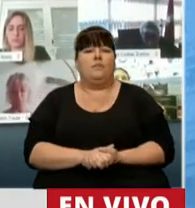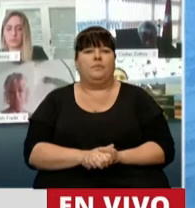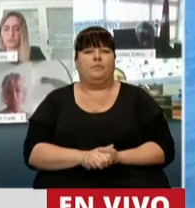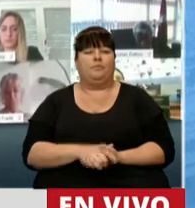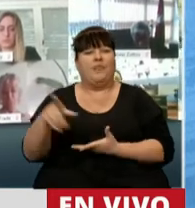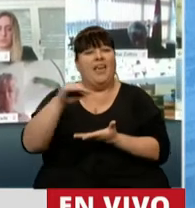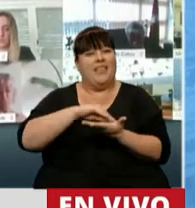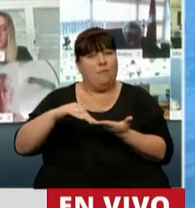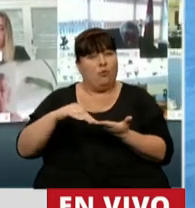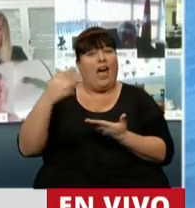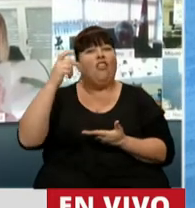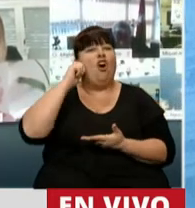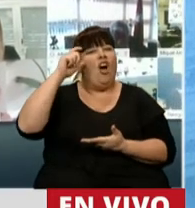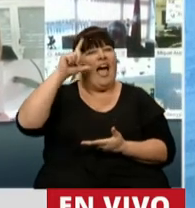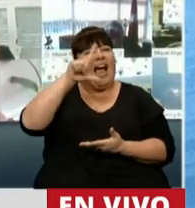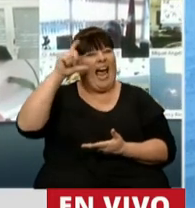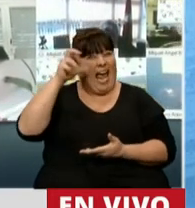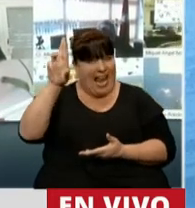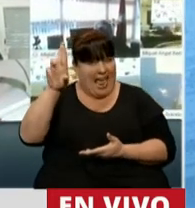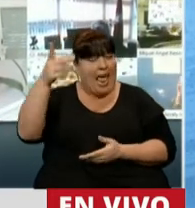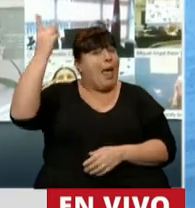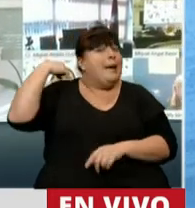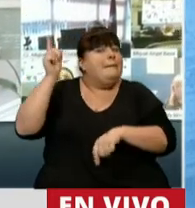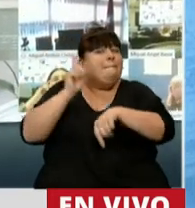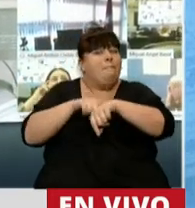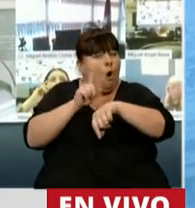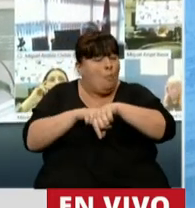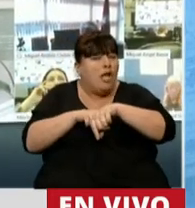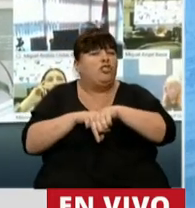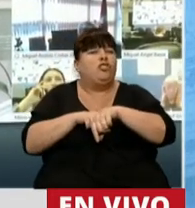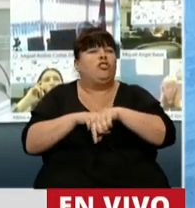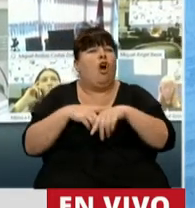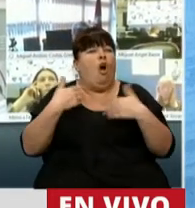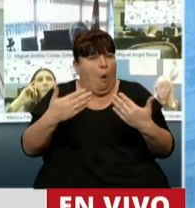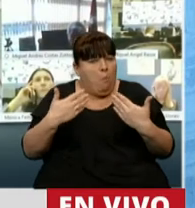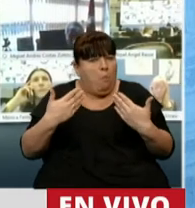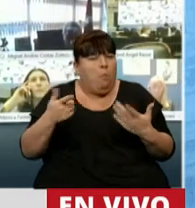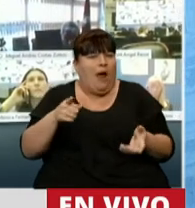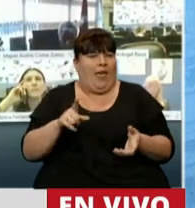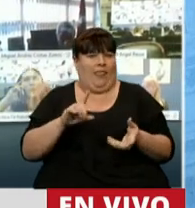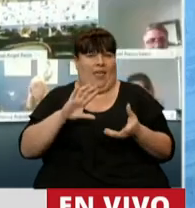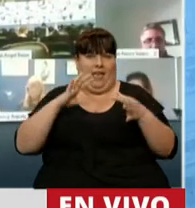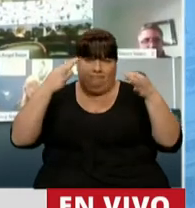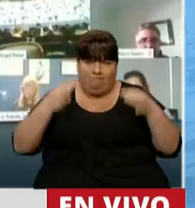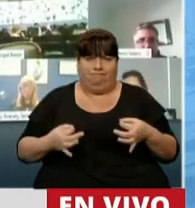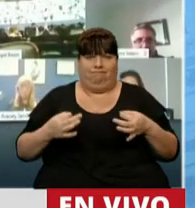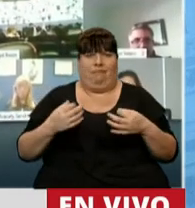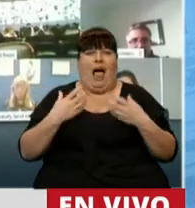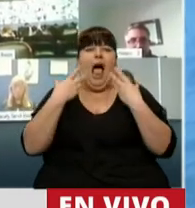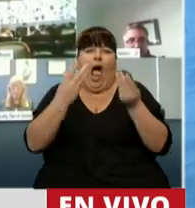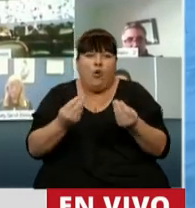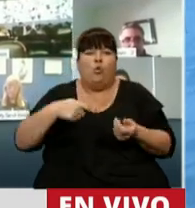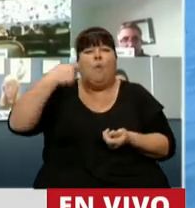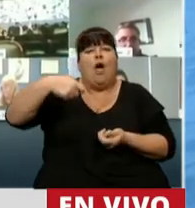el diputado Heller, en aquel momento, estaban muy dadas las condiciones para darle una